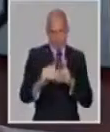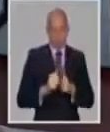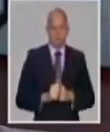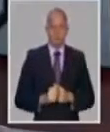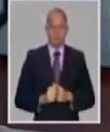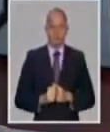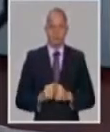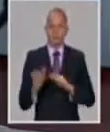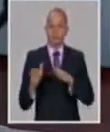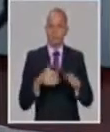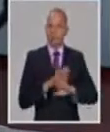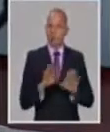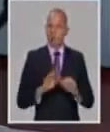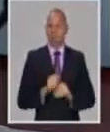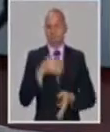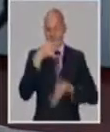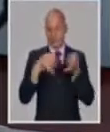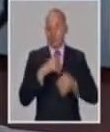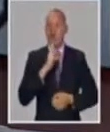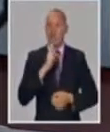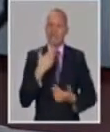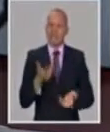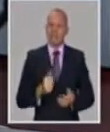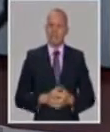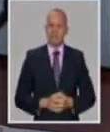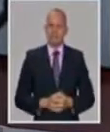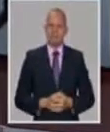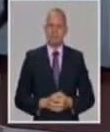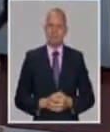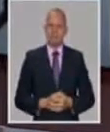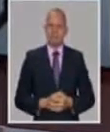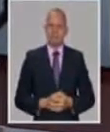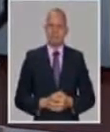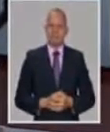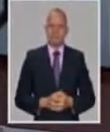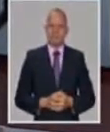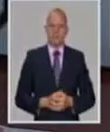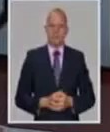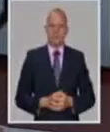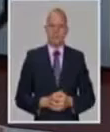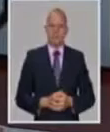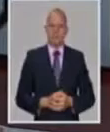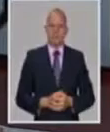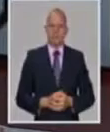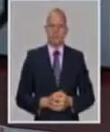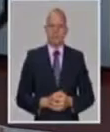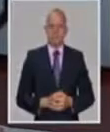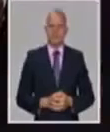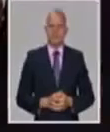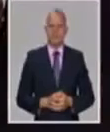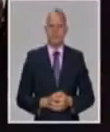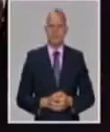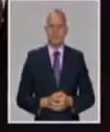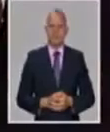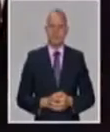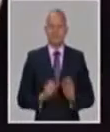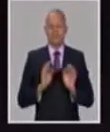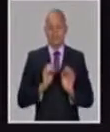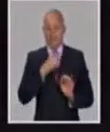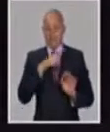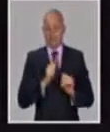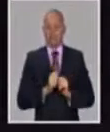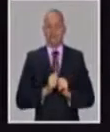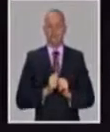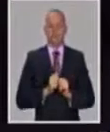Entonces con el servicio de agua, primero ha habido una diferenciación importante para la producción de arroz,